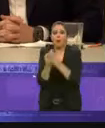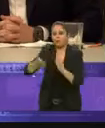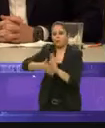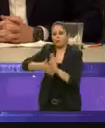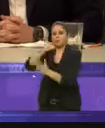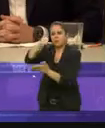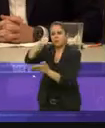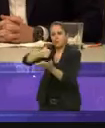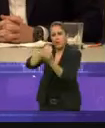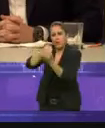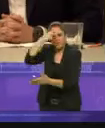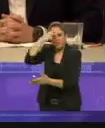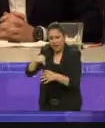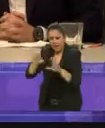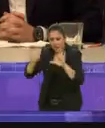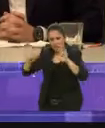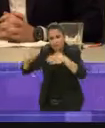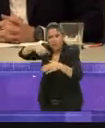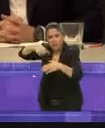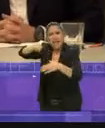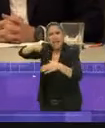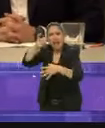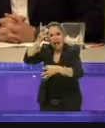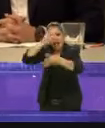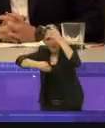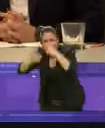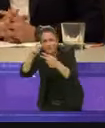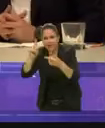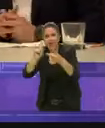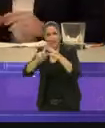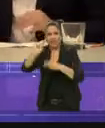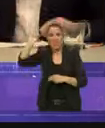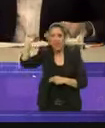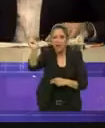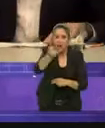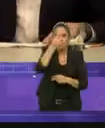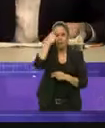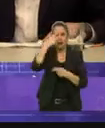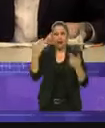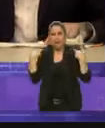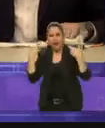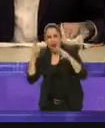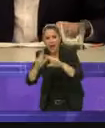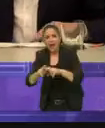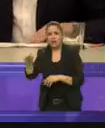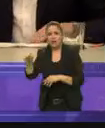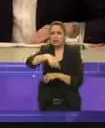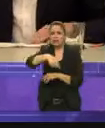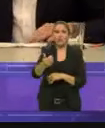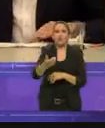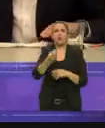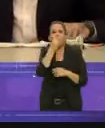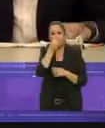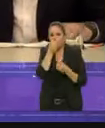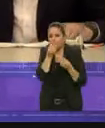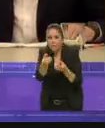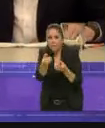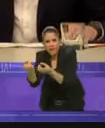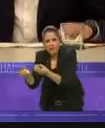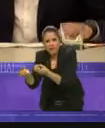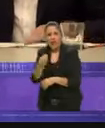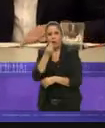verdadera comunidad del aprendizaje con tecnologías digitales para maestros y alumnos, con comedores, con comidas